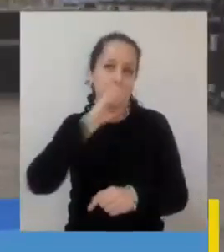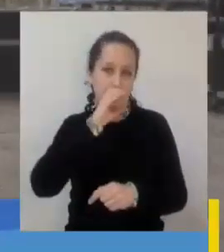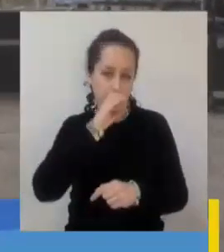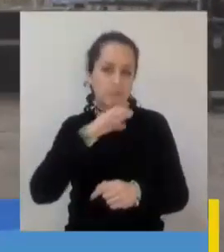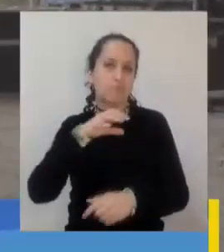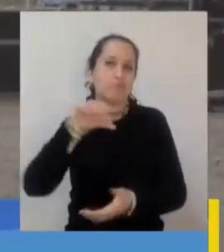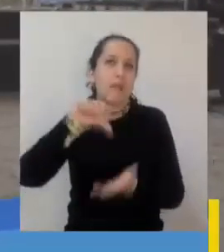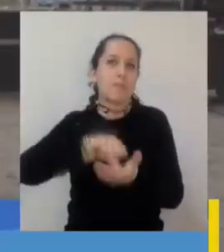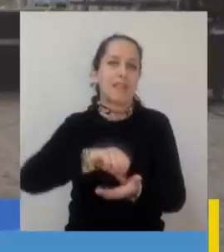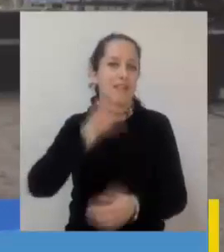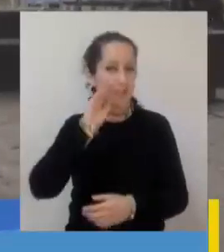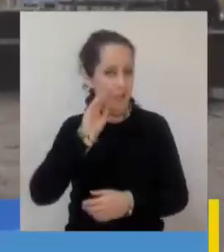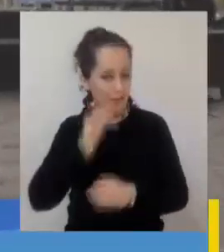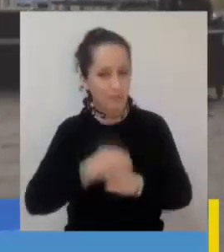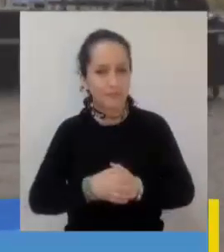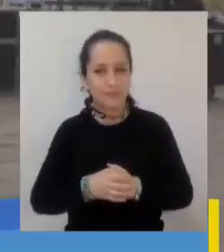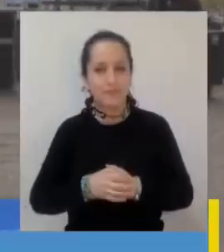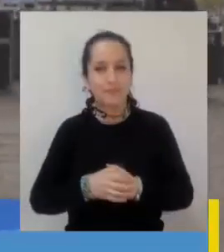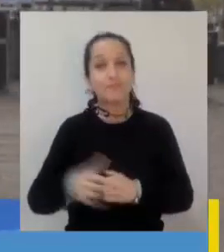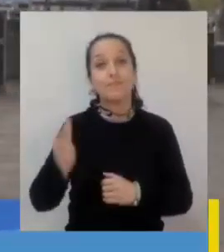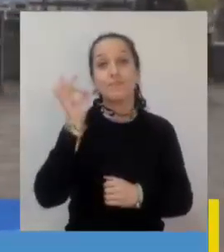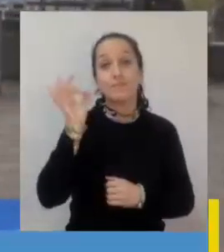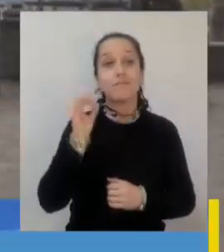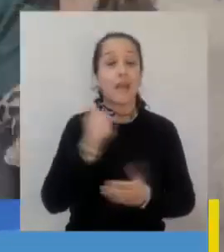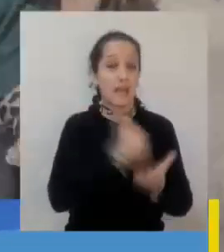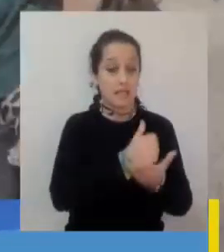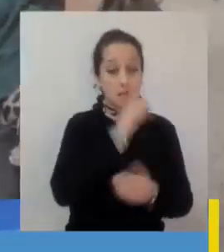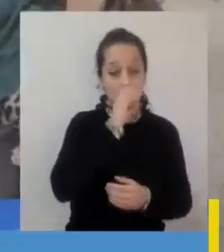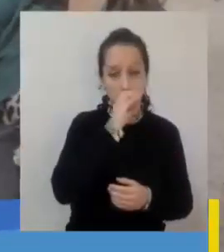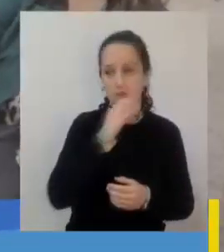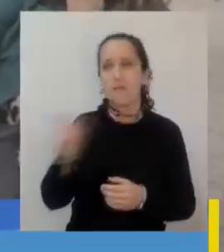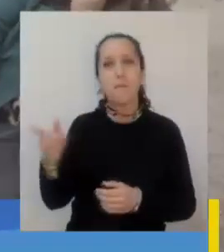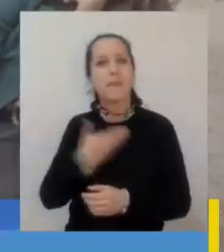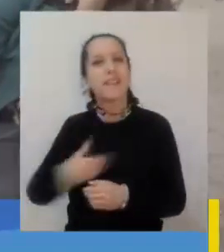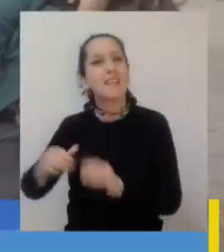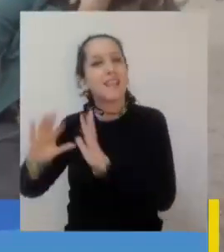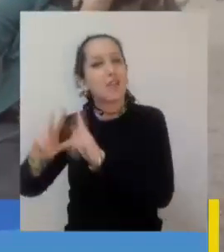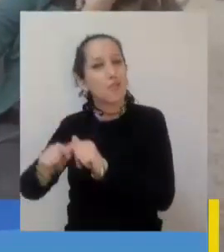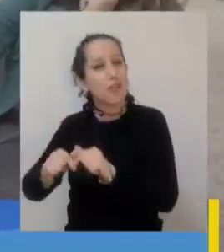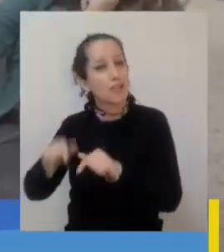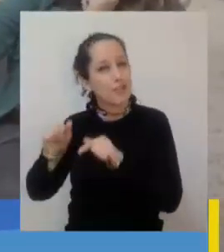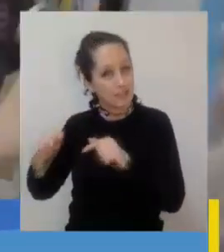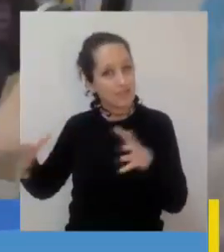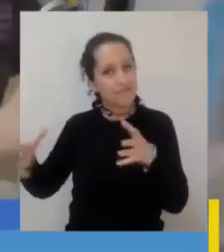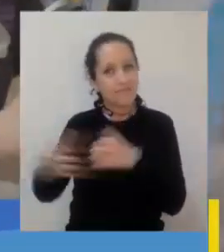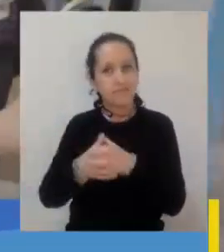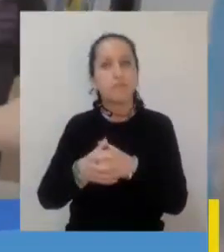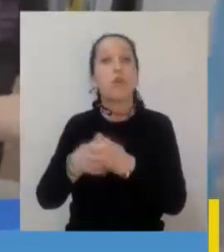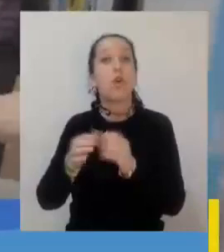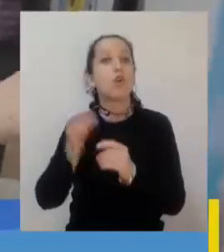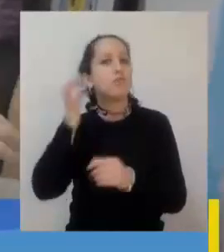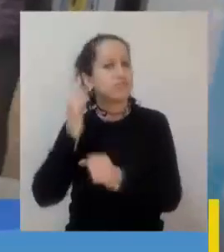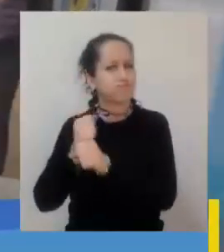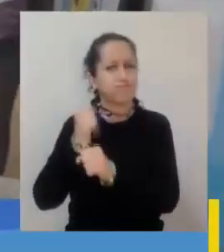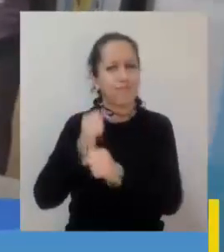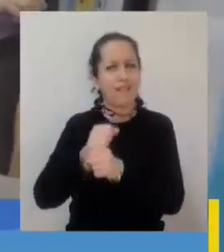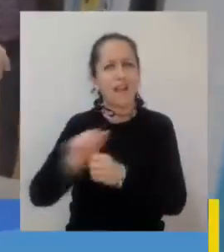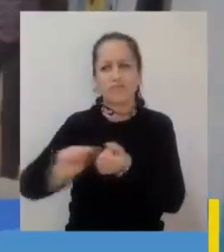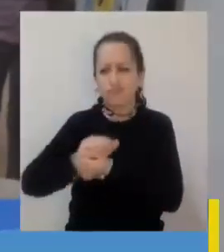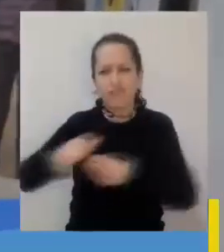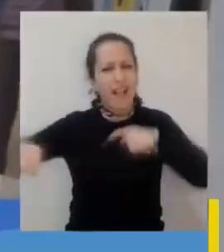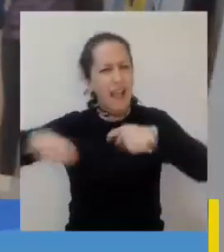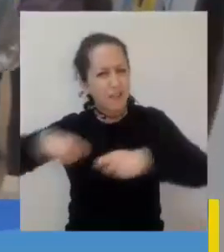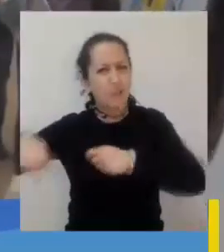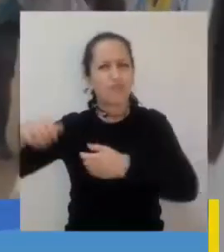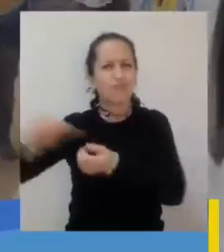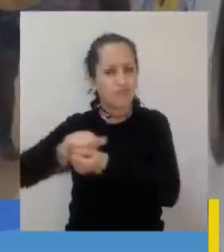una ceremonia encabezada por el alcalde de Concepción y el presidente del directorio de Resimple, junto a recicladoras de bases de la comuna,